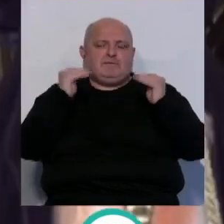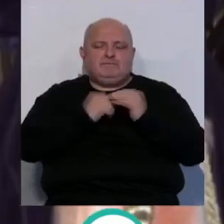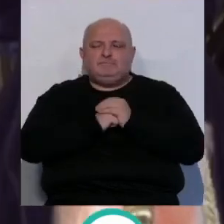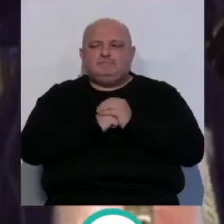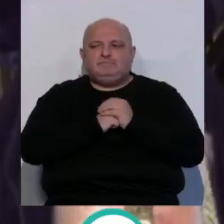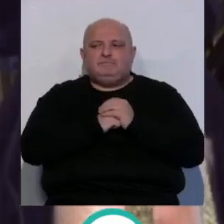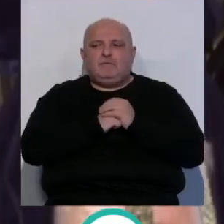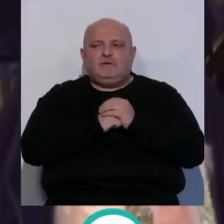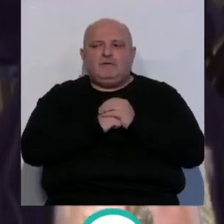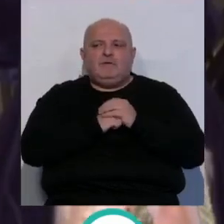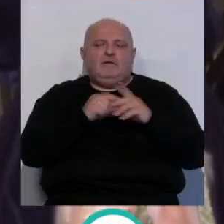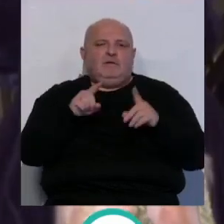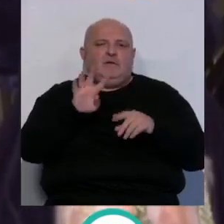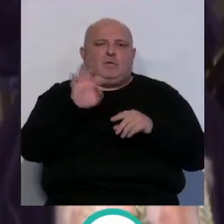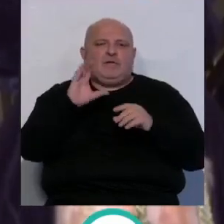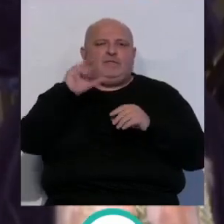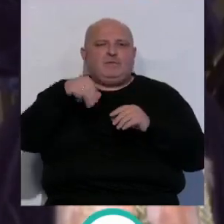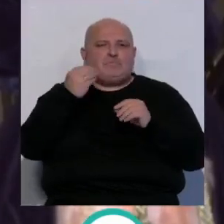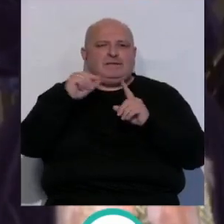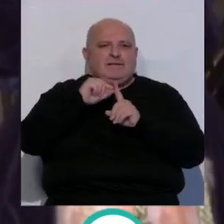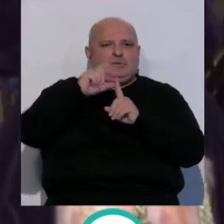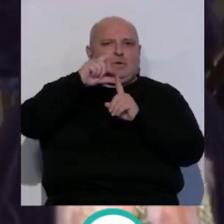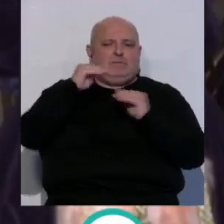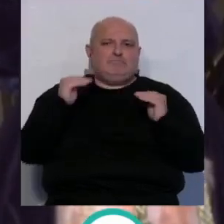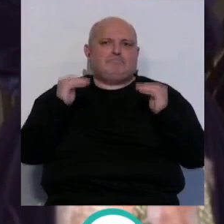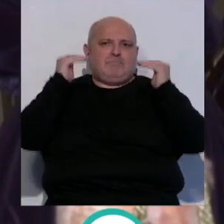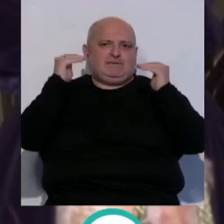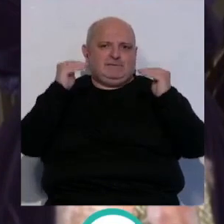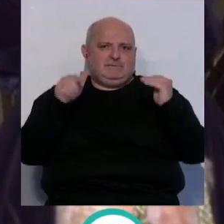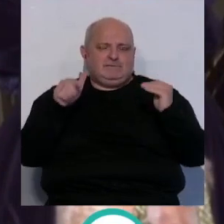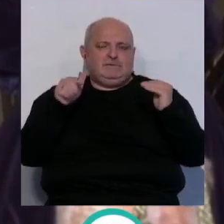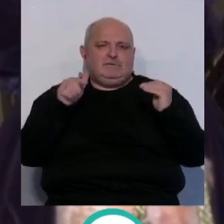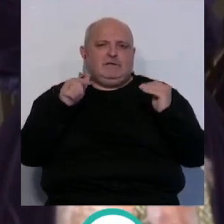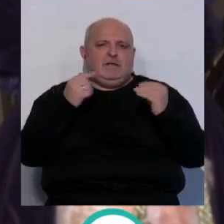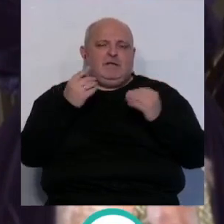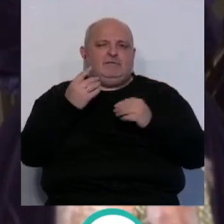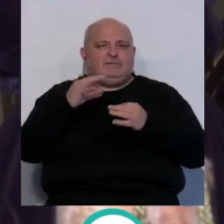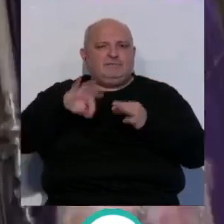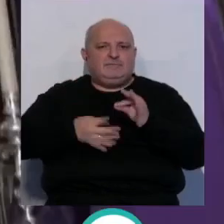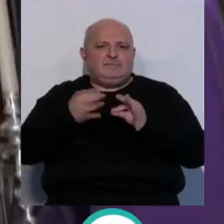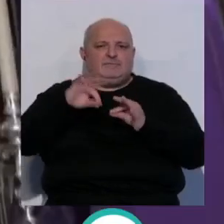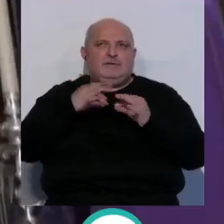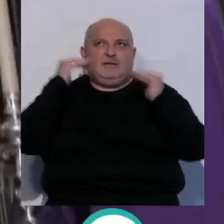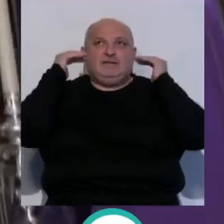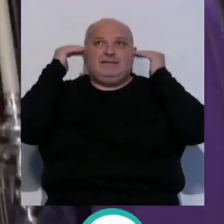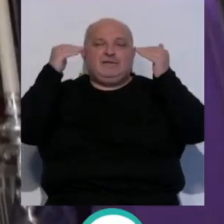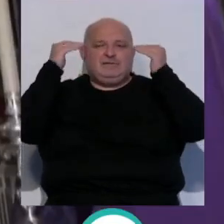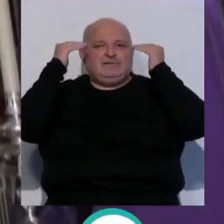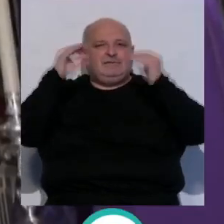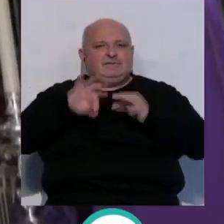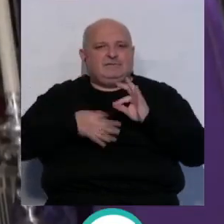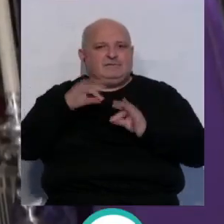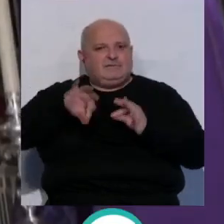Se decidió darle 40 centímetros más de altura, hacerle alguna mejora, bordar lo que es el techo del templete,